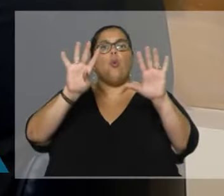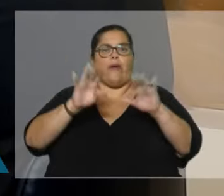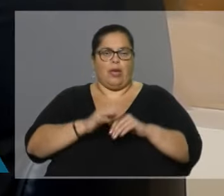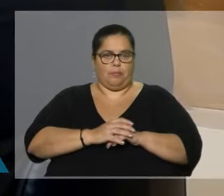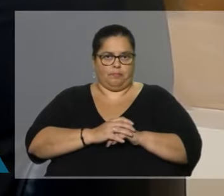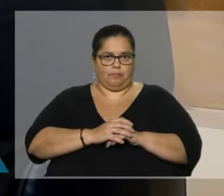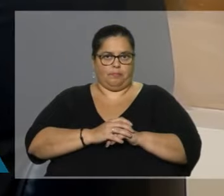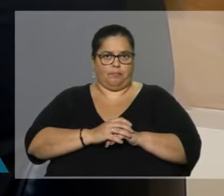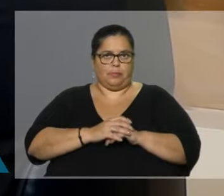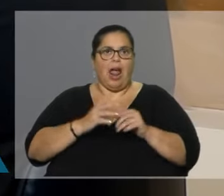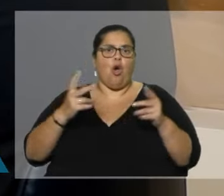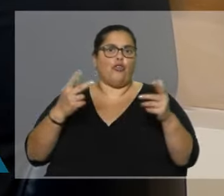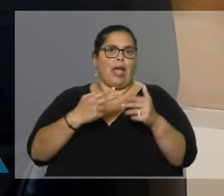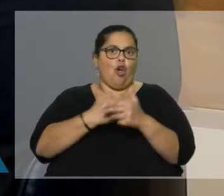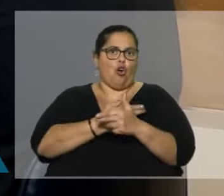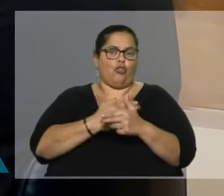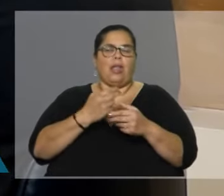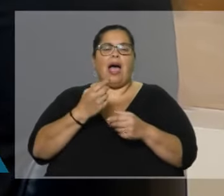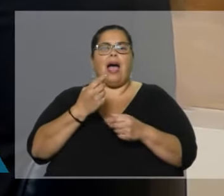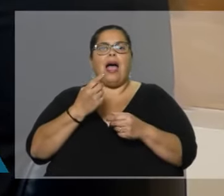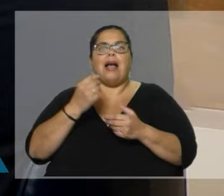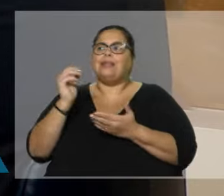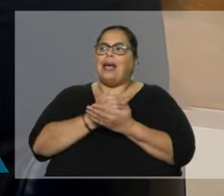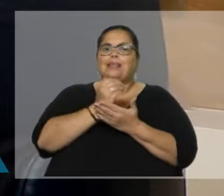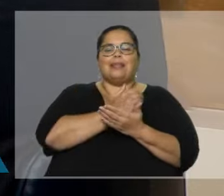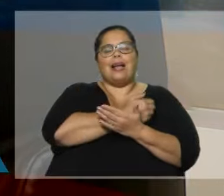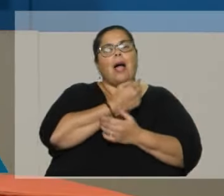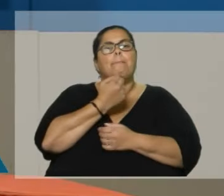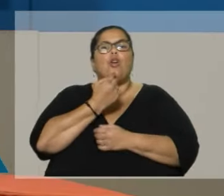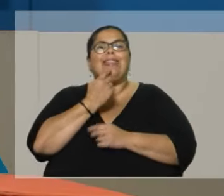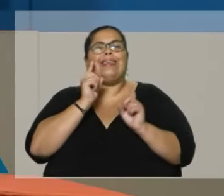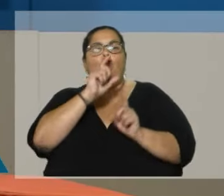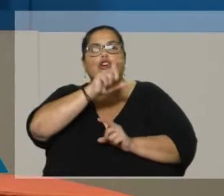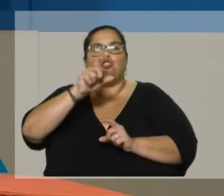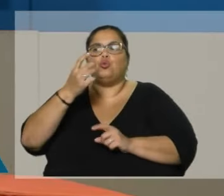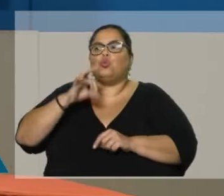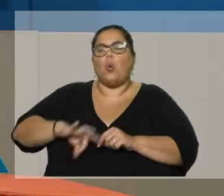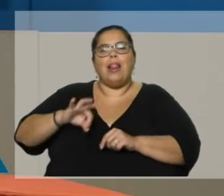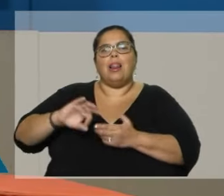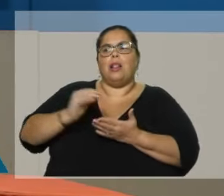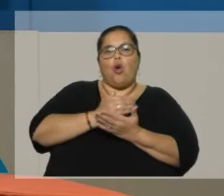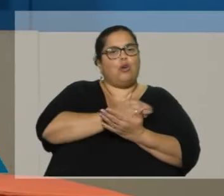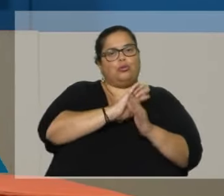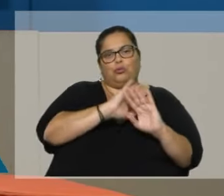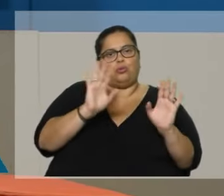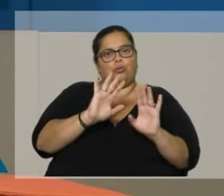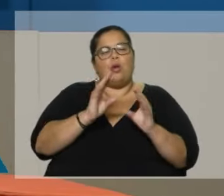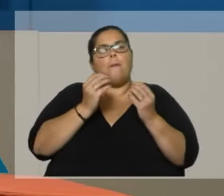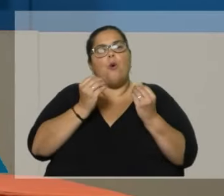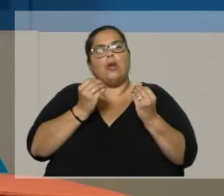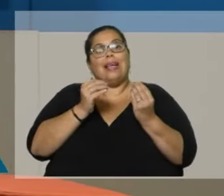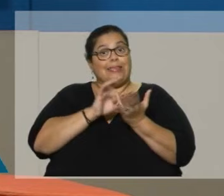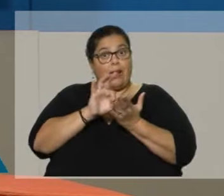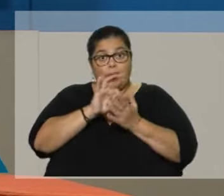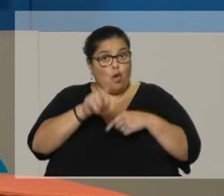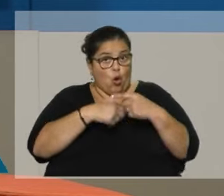Está bien, recortar gastos, Recortar políticos. No recortaríamos servicios a la ciudadanía, porque estos ministerios